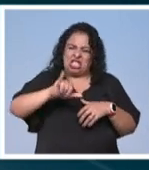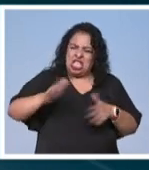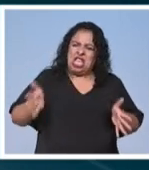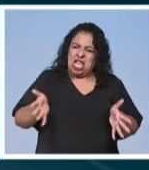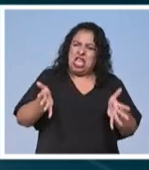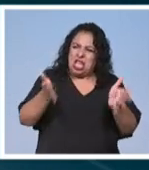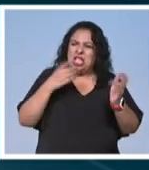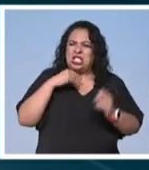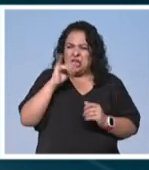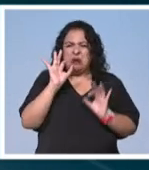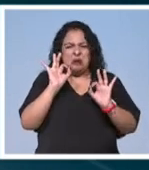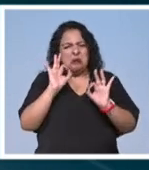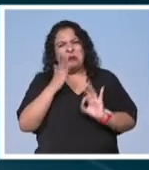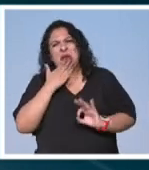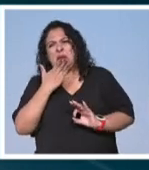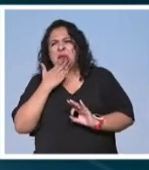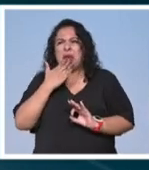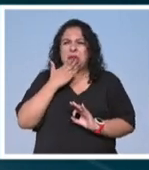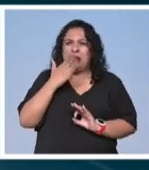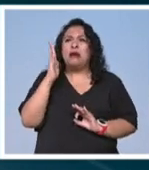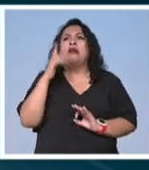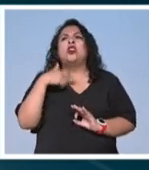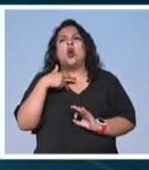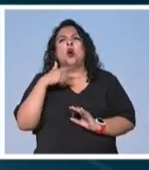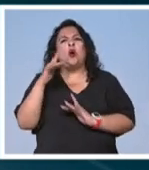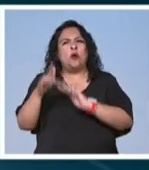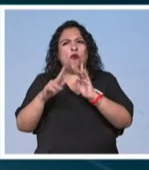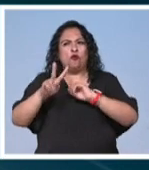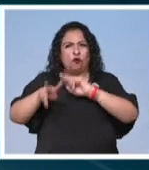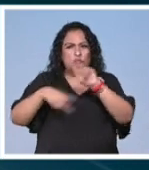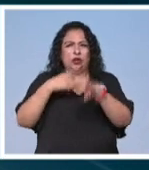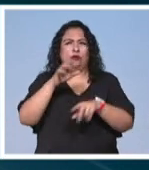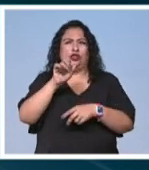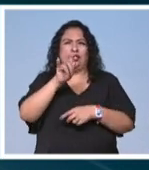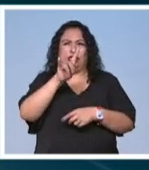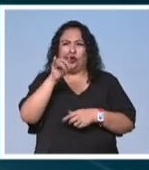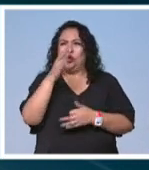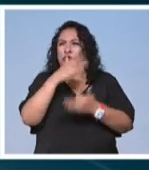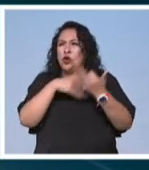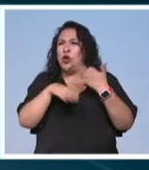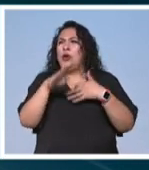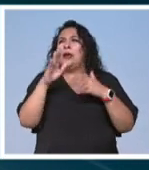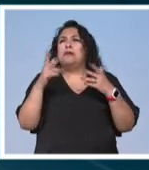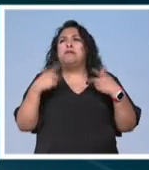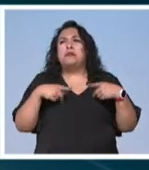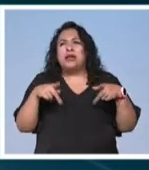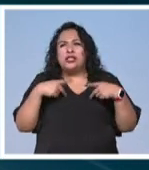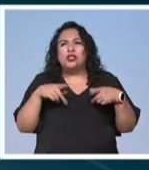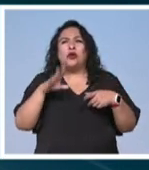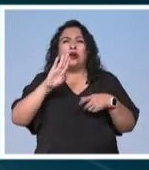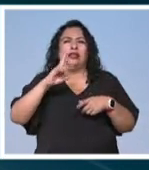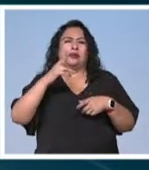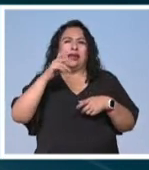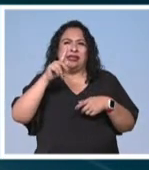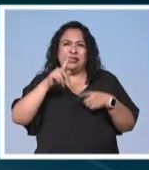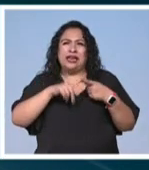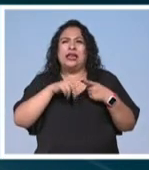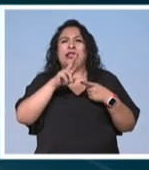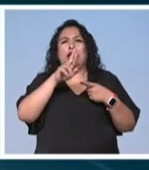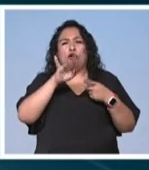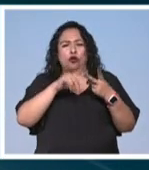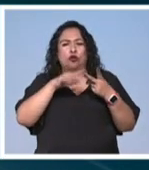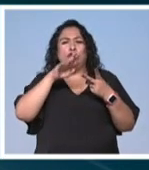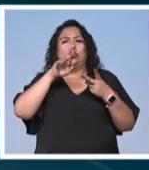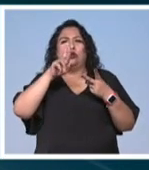dale es súper cool! Entonces yo grabé fuimos al estudio con todos los bachateros de la banda de Royce la banda de Romeo